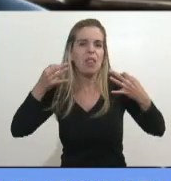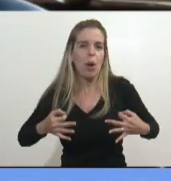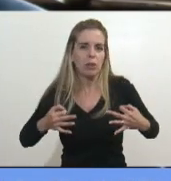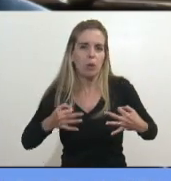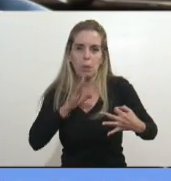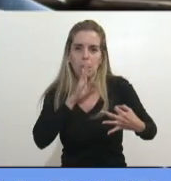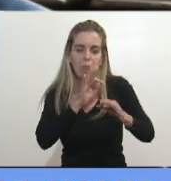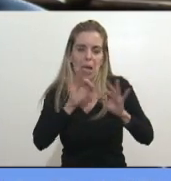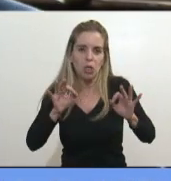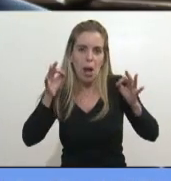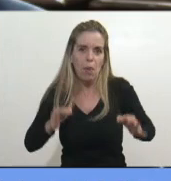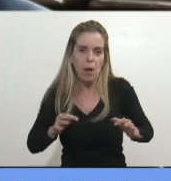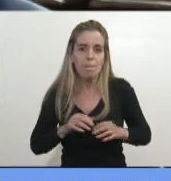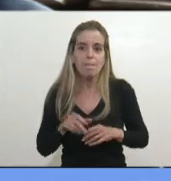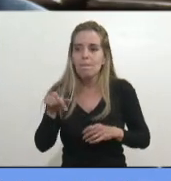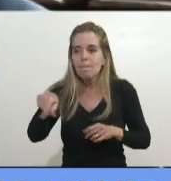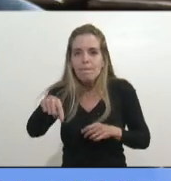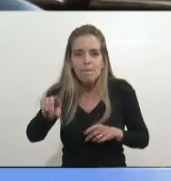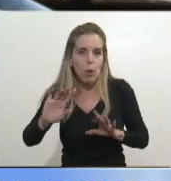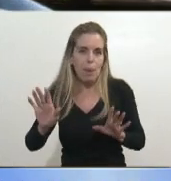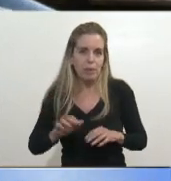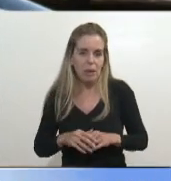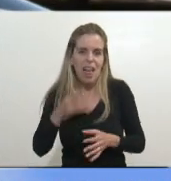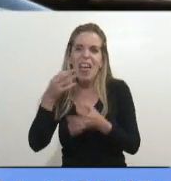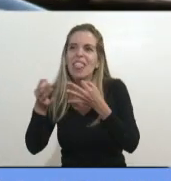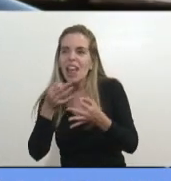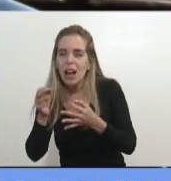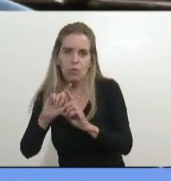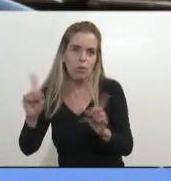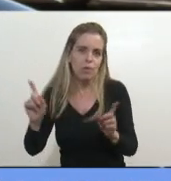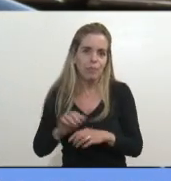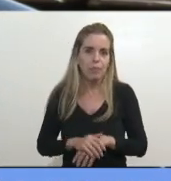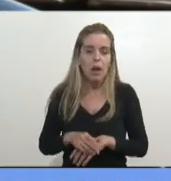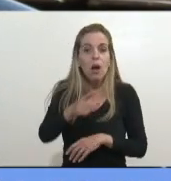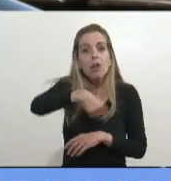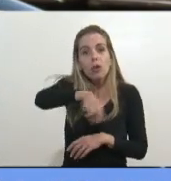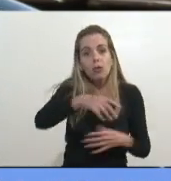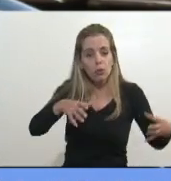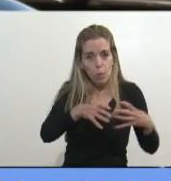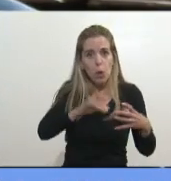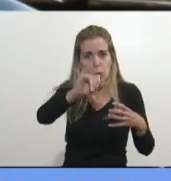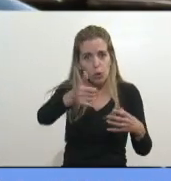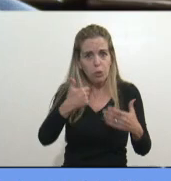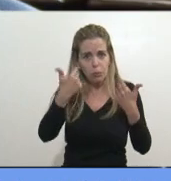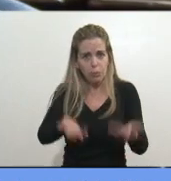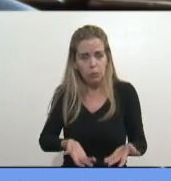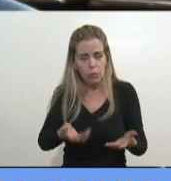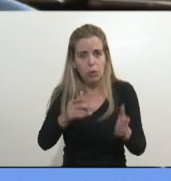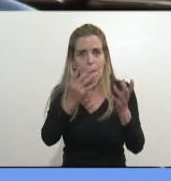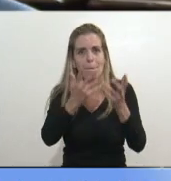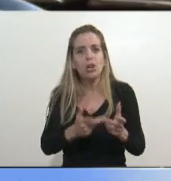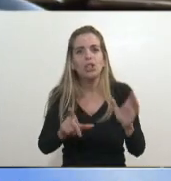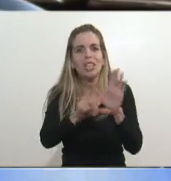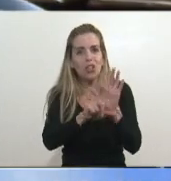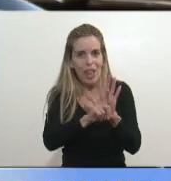pero realmente no esperen eso, no va a pasar eso, así que bueno, nosotros vamos a acompañar este proyecto de ley, en el